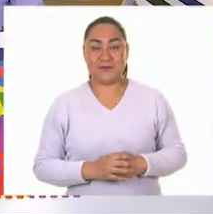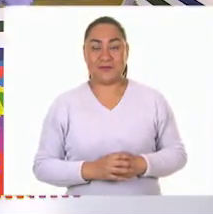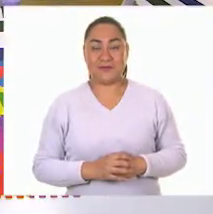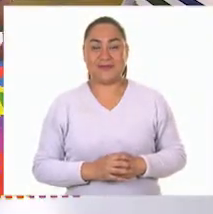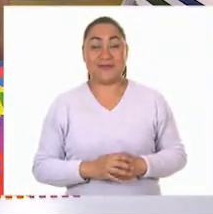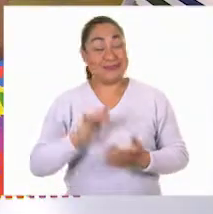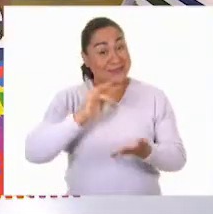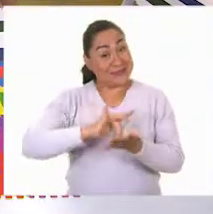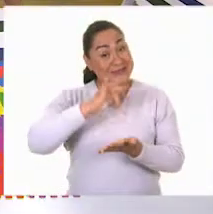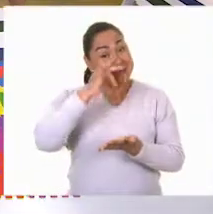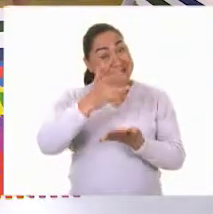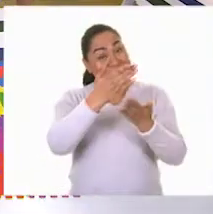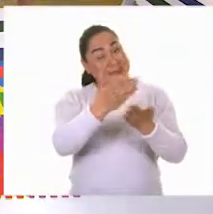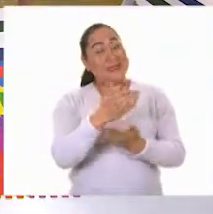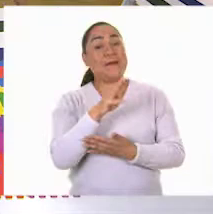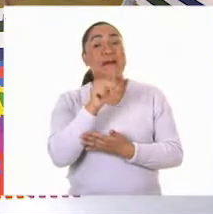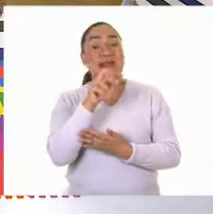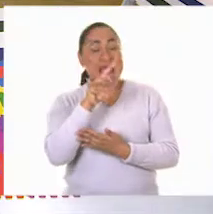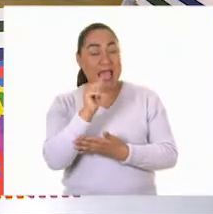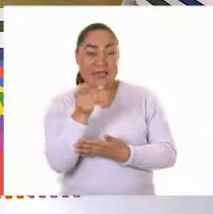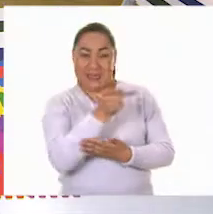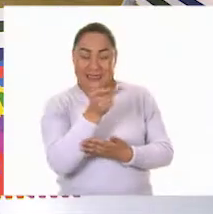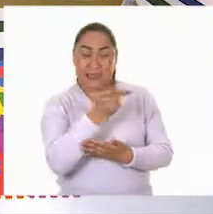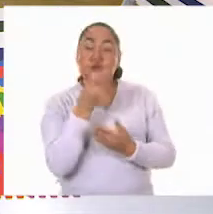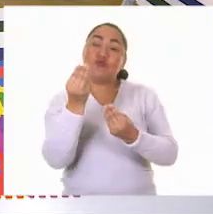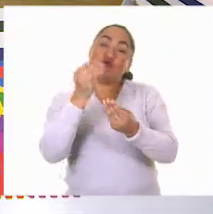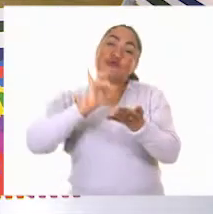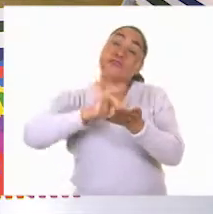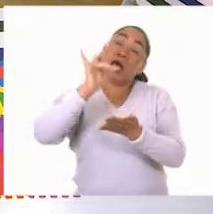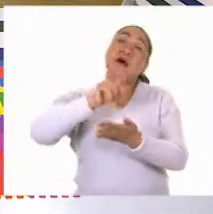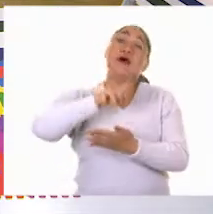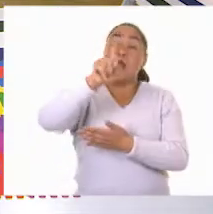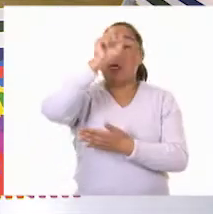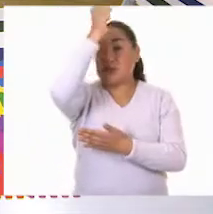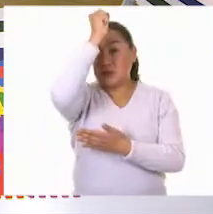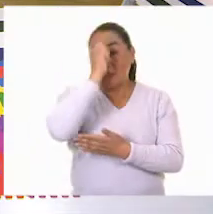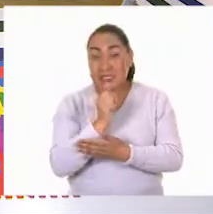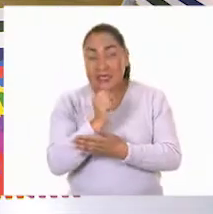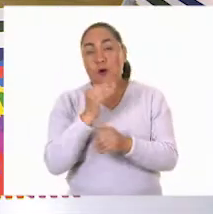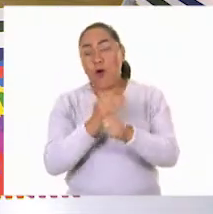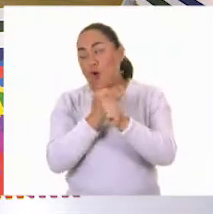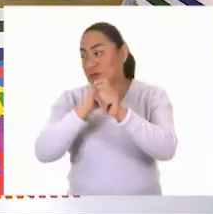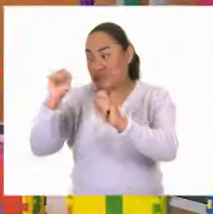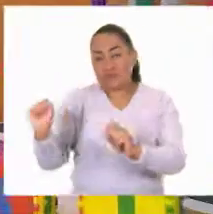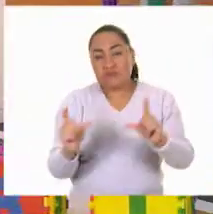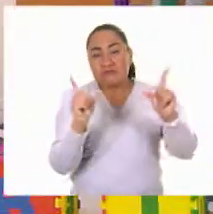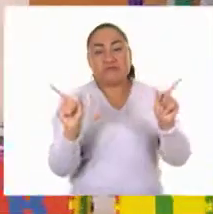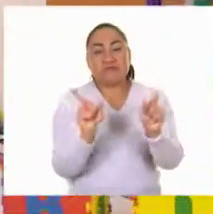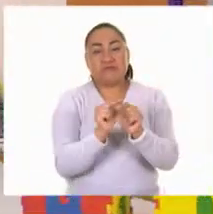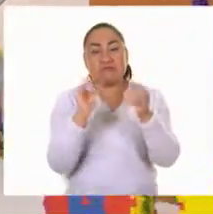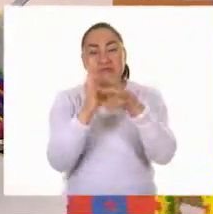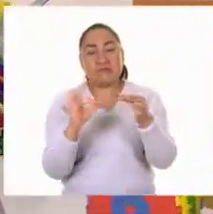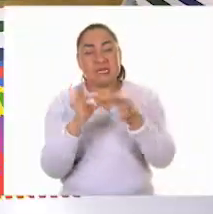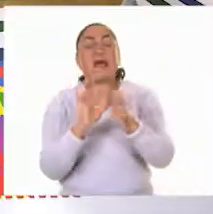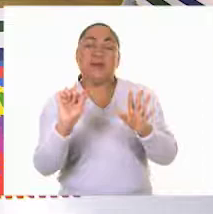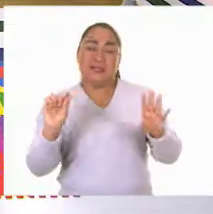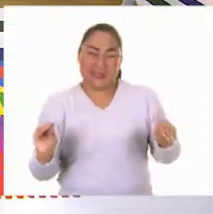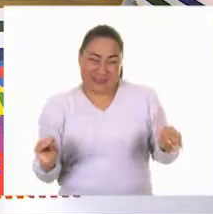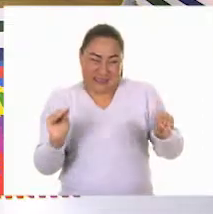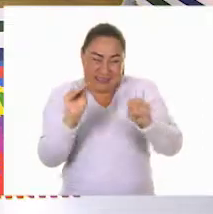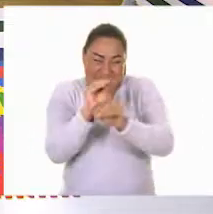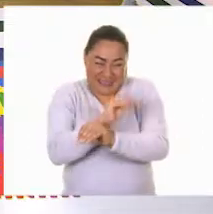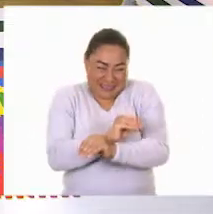gracias que son maría gracias maría muchas gracias hasta sinaloa por esta cápsula que nos enviaron eric te cambio el lugar para hacer un